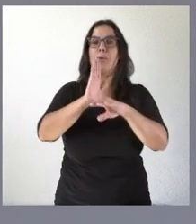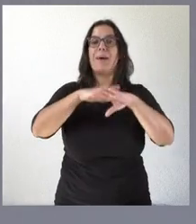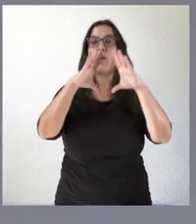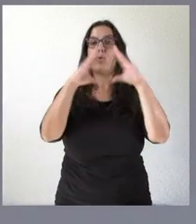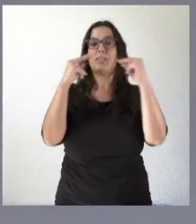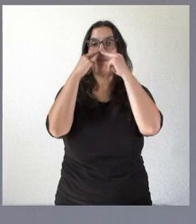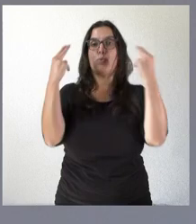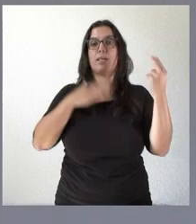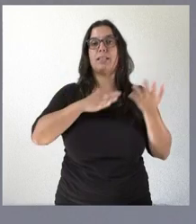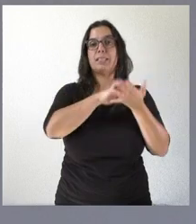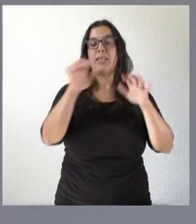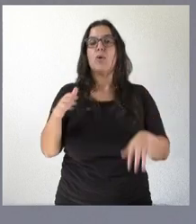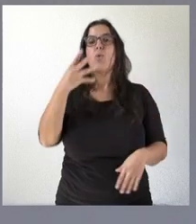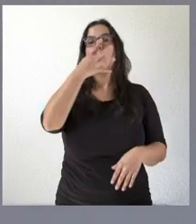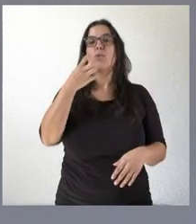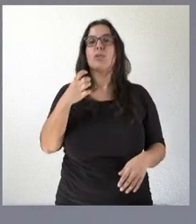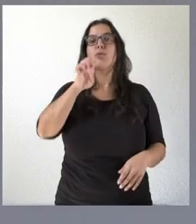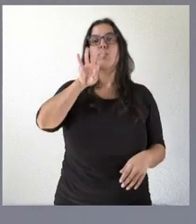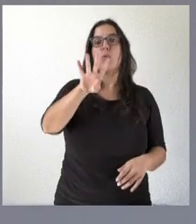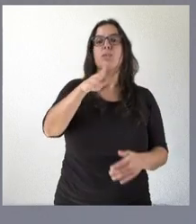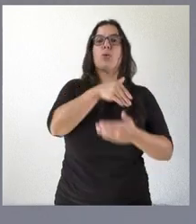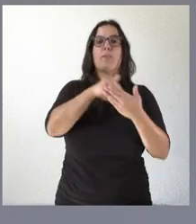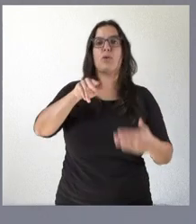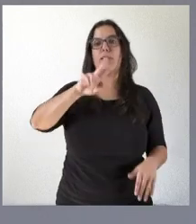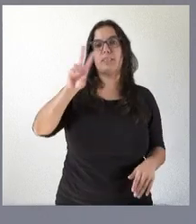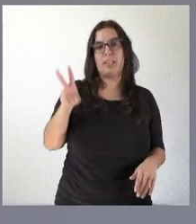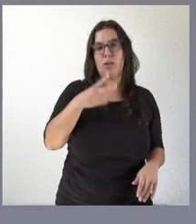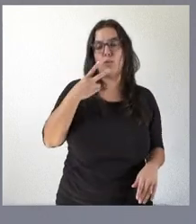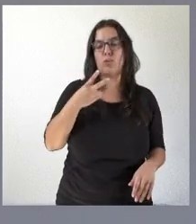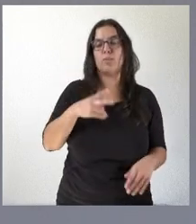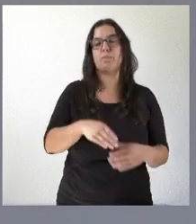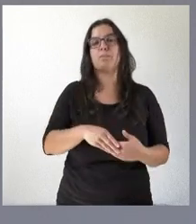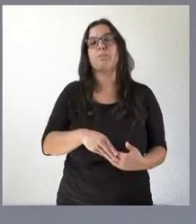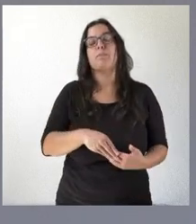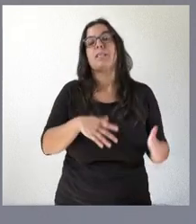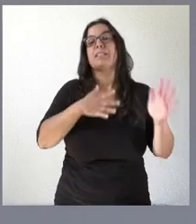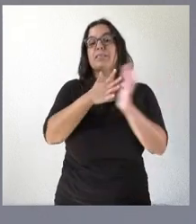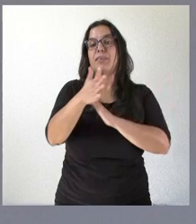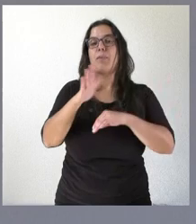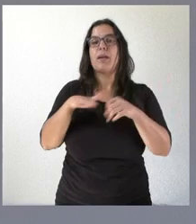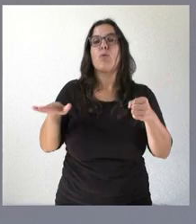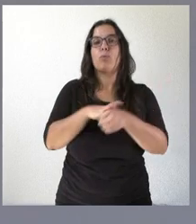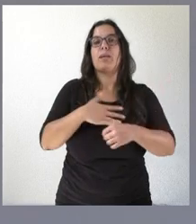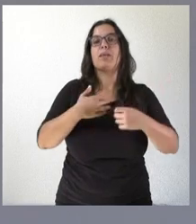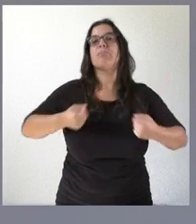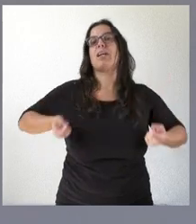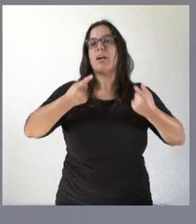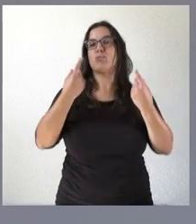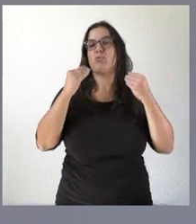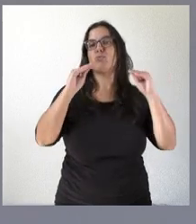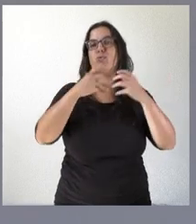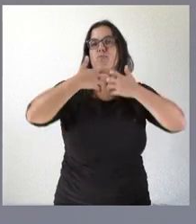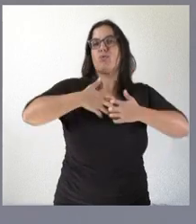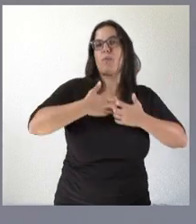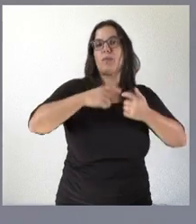públicas de Castilla y León asciende a 404 millones de euros. Se trata de financiar sus gastos de funcionamiento y personal durante